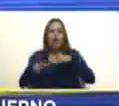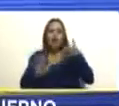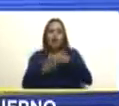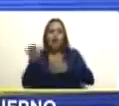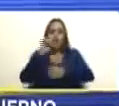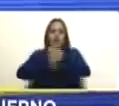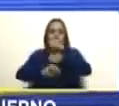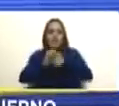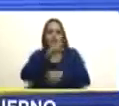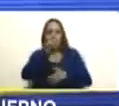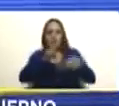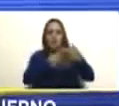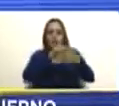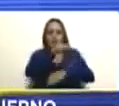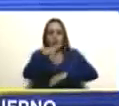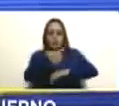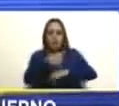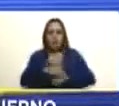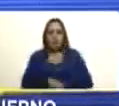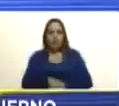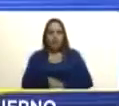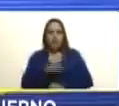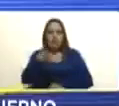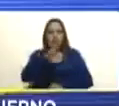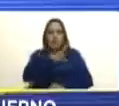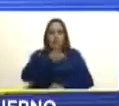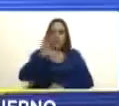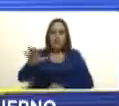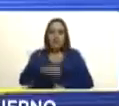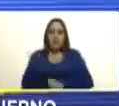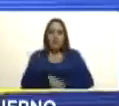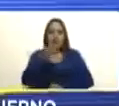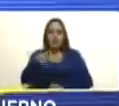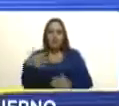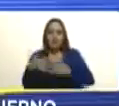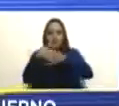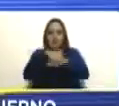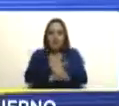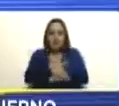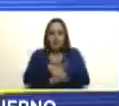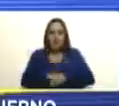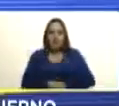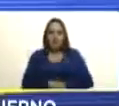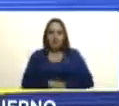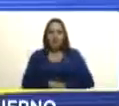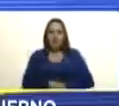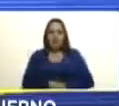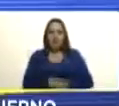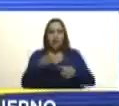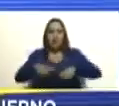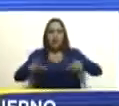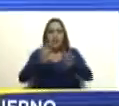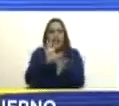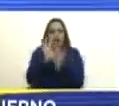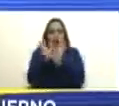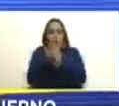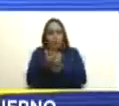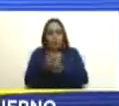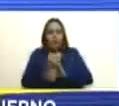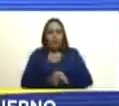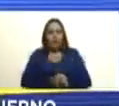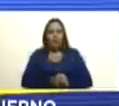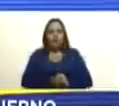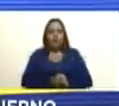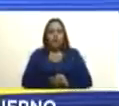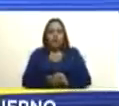defensa integral de la nación su soberanía y la integridad de su espacio geográfico a